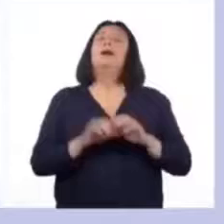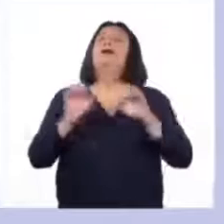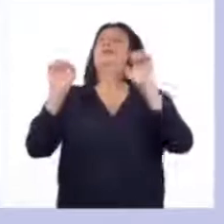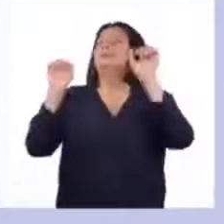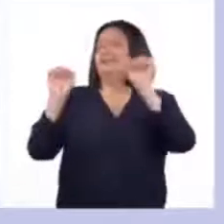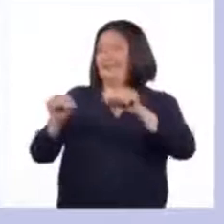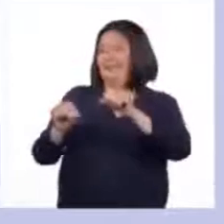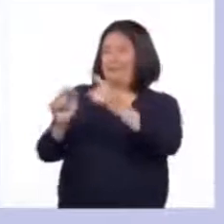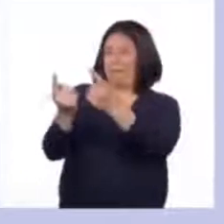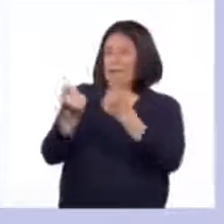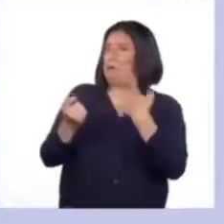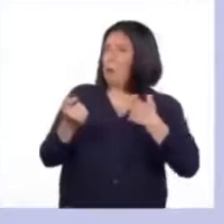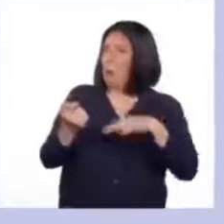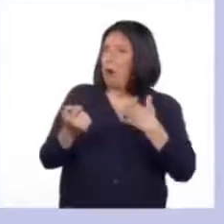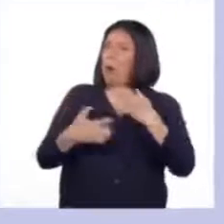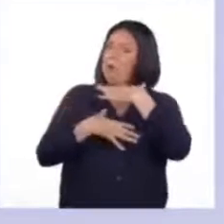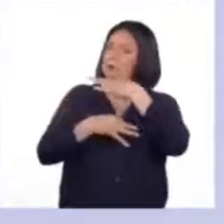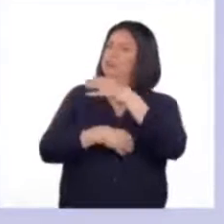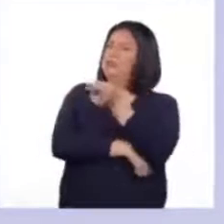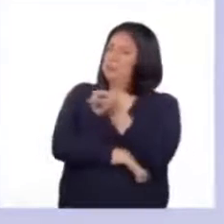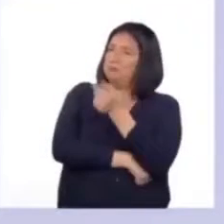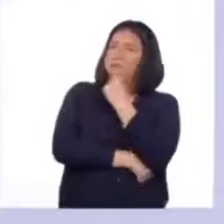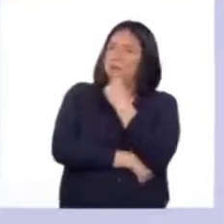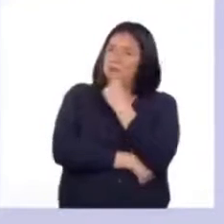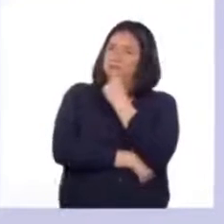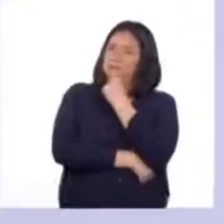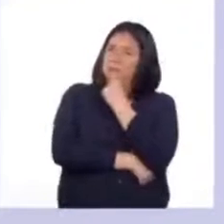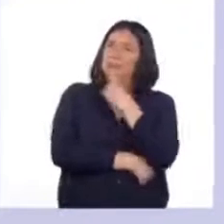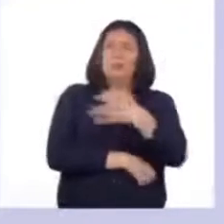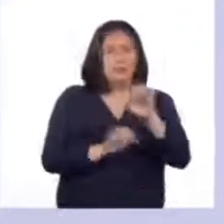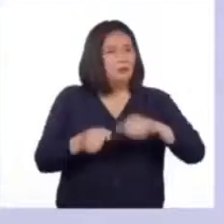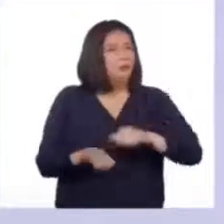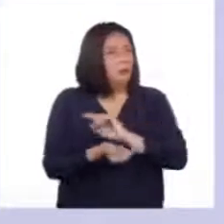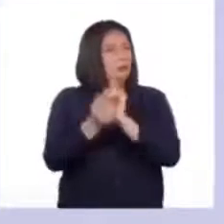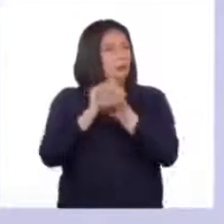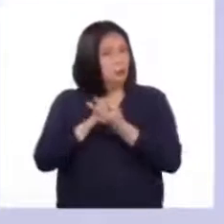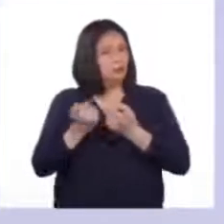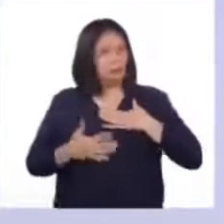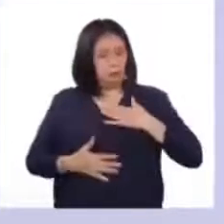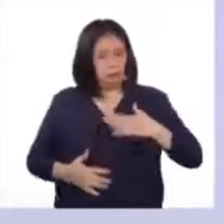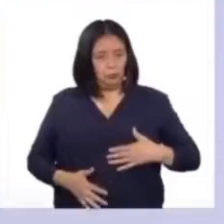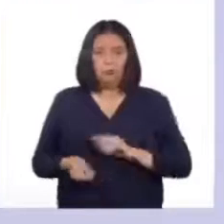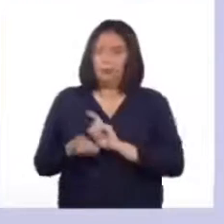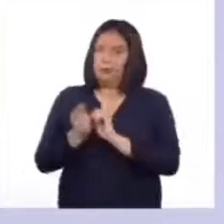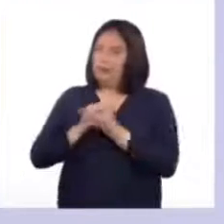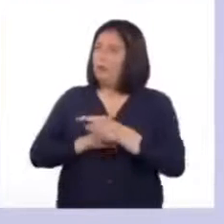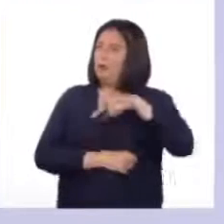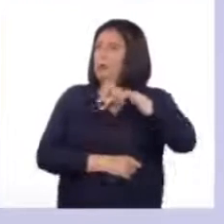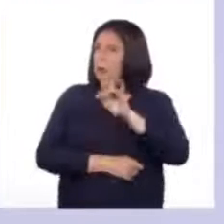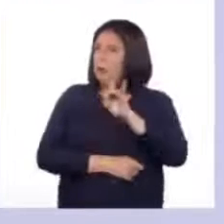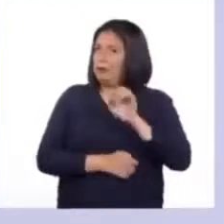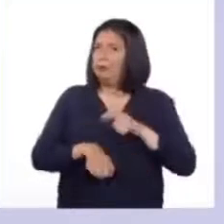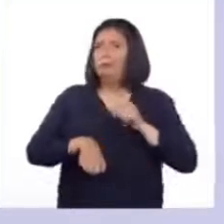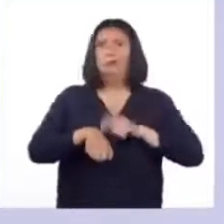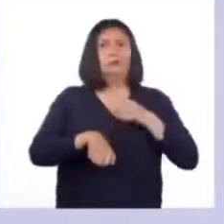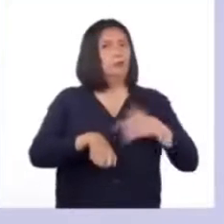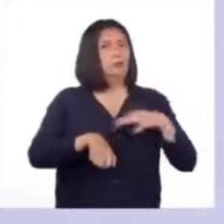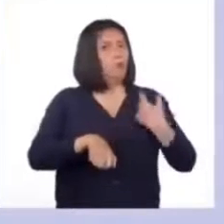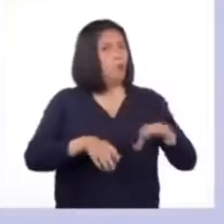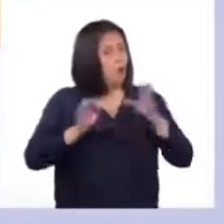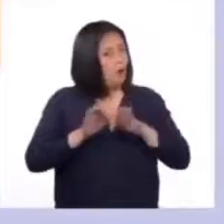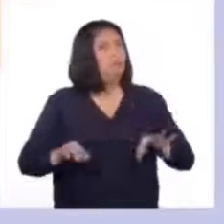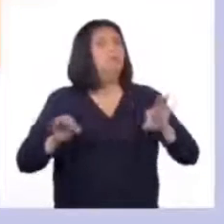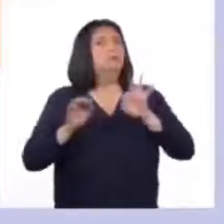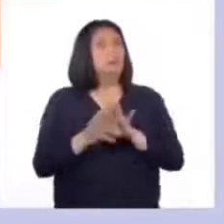Esa pregunta es muy interesante. Los cambios en la pubertad resultan un momento significativo y trascendente